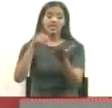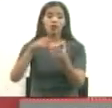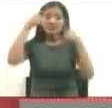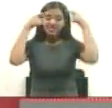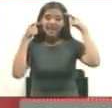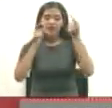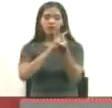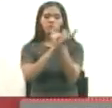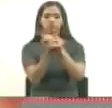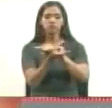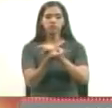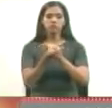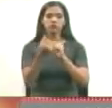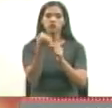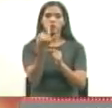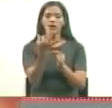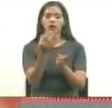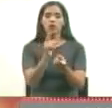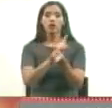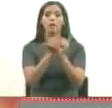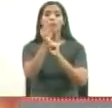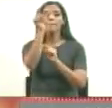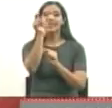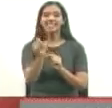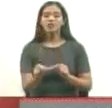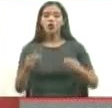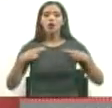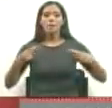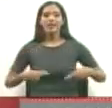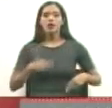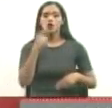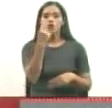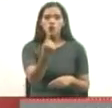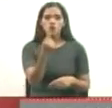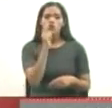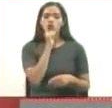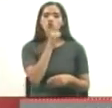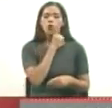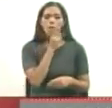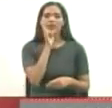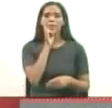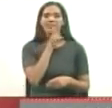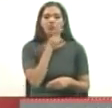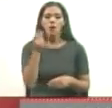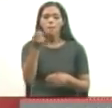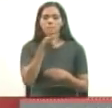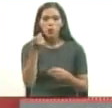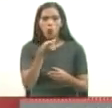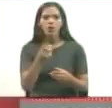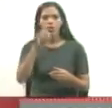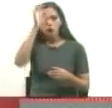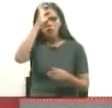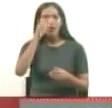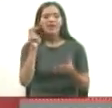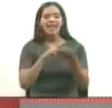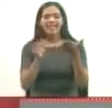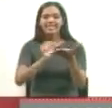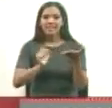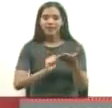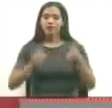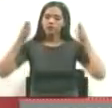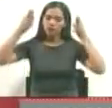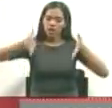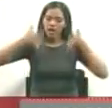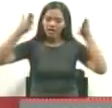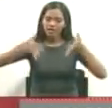esas estadísticas en seres humanos. Uno por uno, nombre y apellido. Búsquelo al que no sabe leer y escribir. Y se le enseñó a leer y